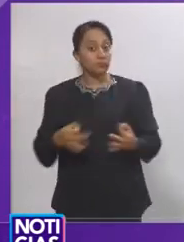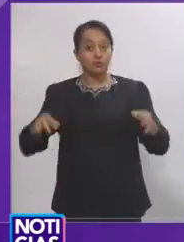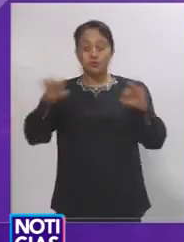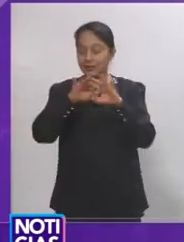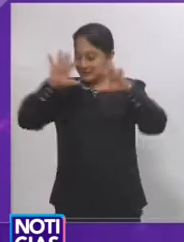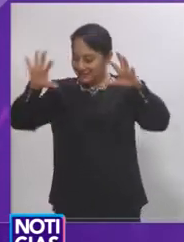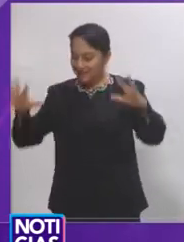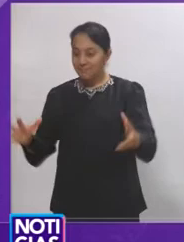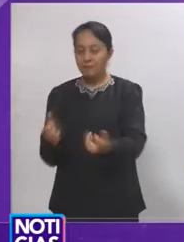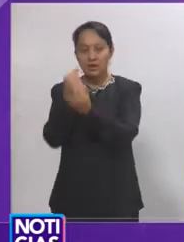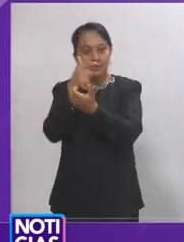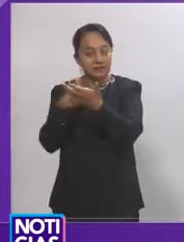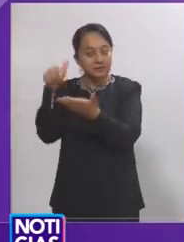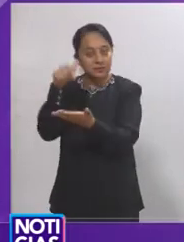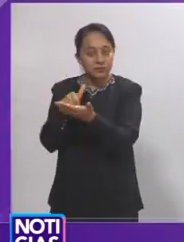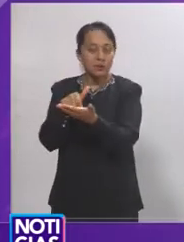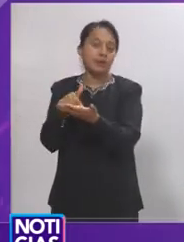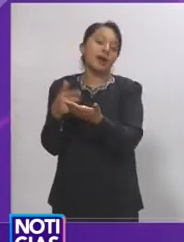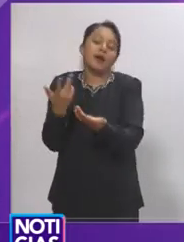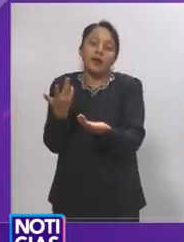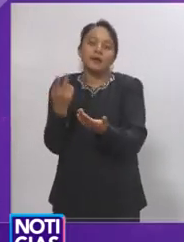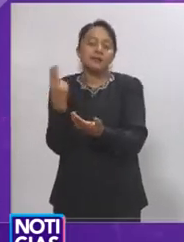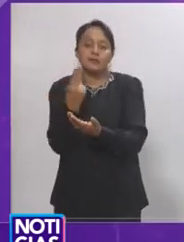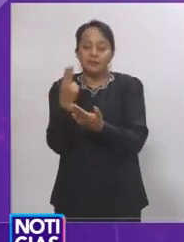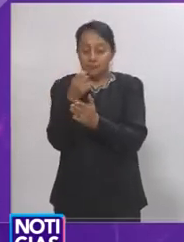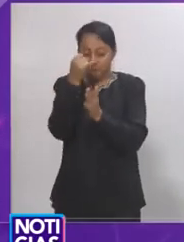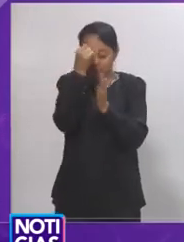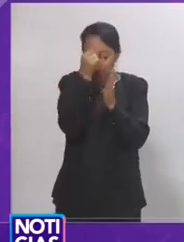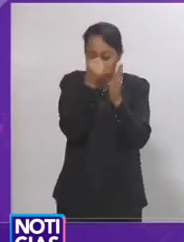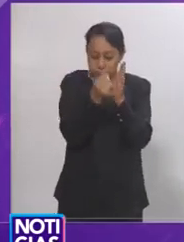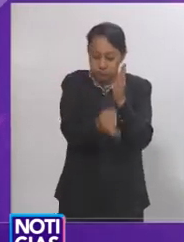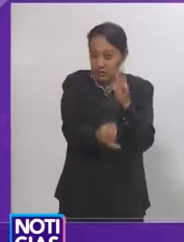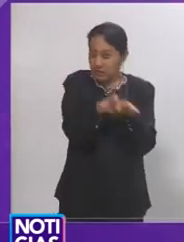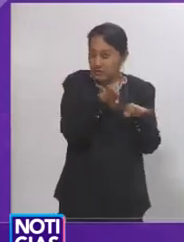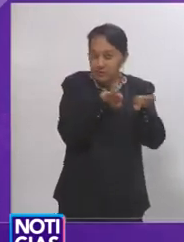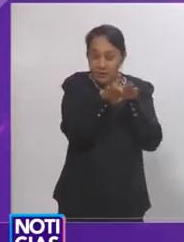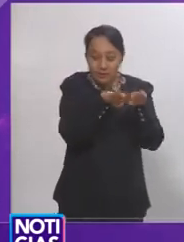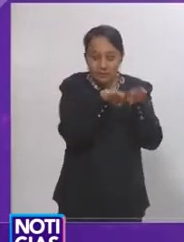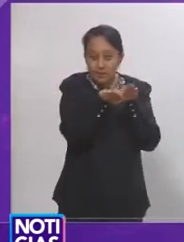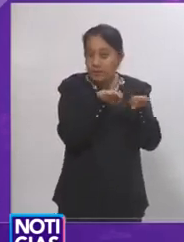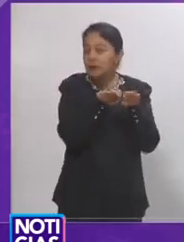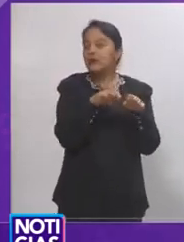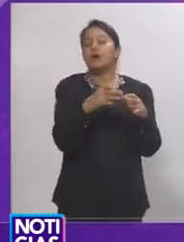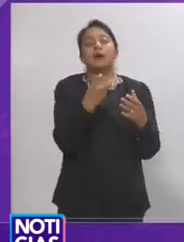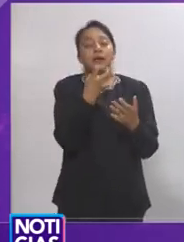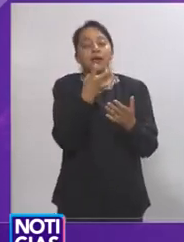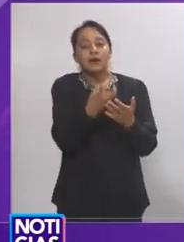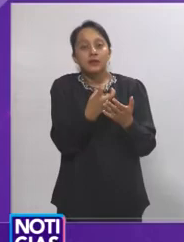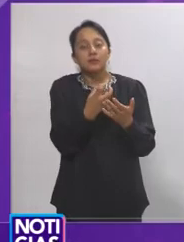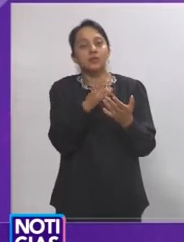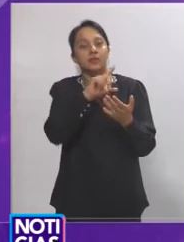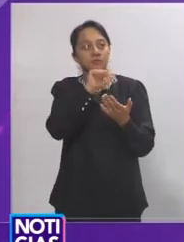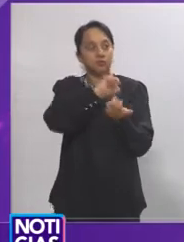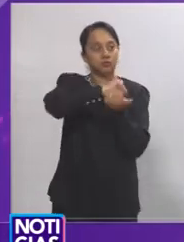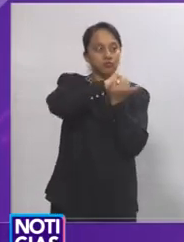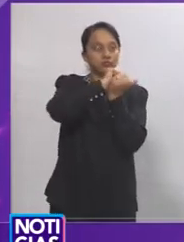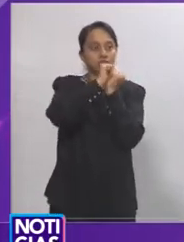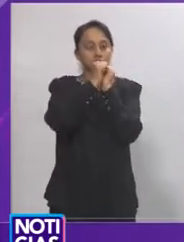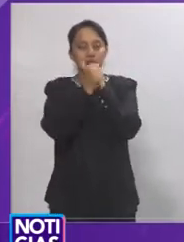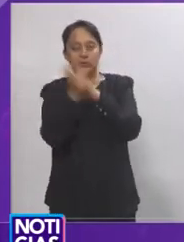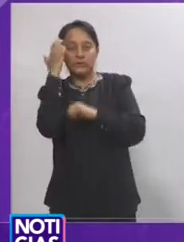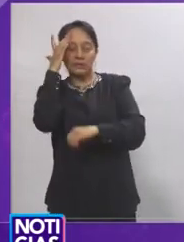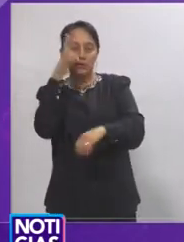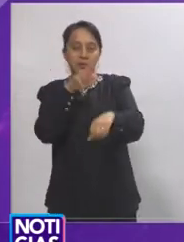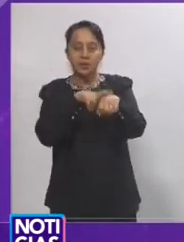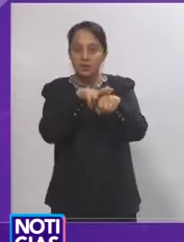recuperar la zona y esto implica la intervención a fondo. Vamos trabajando en la intervención y